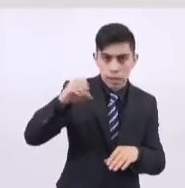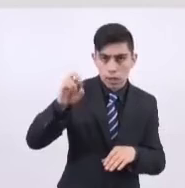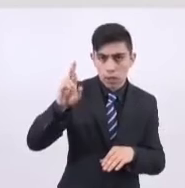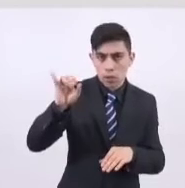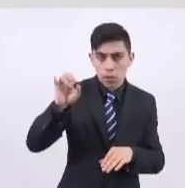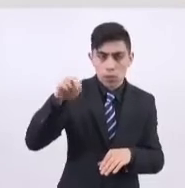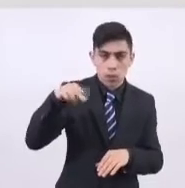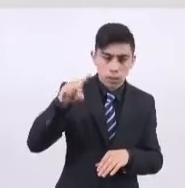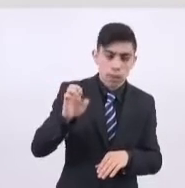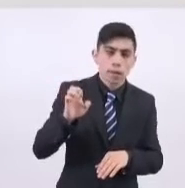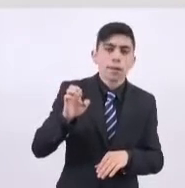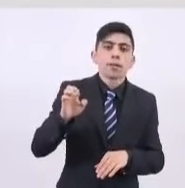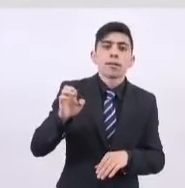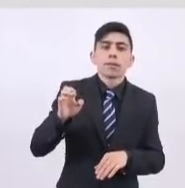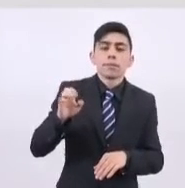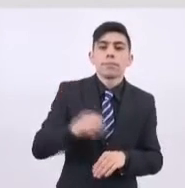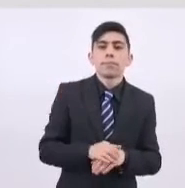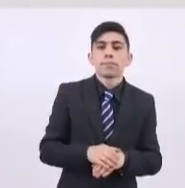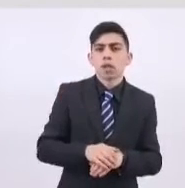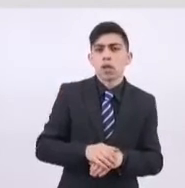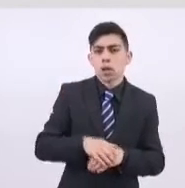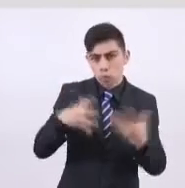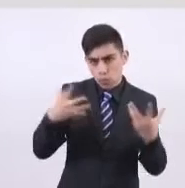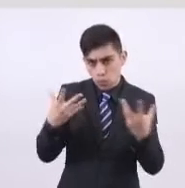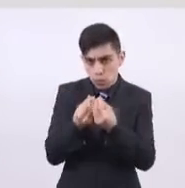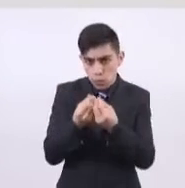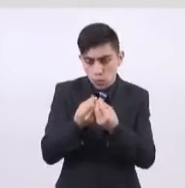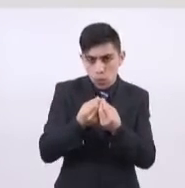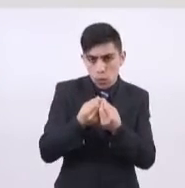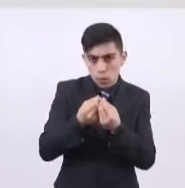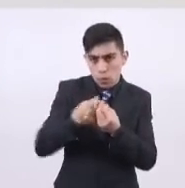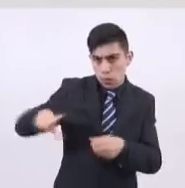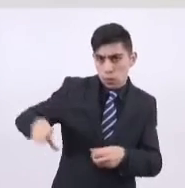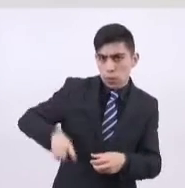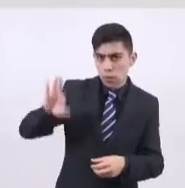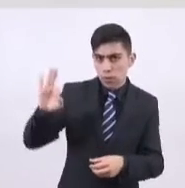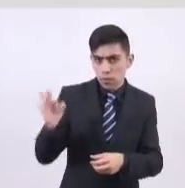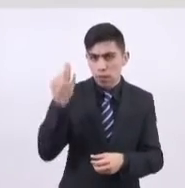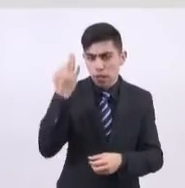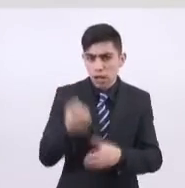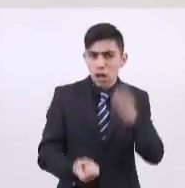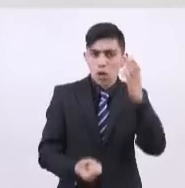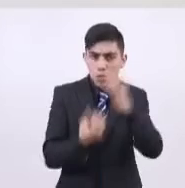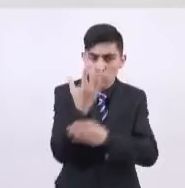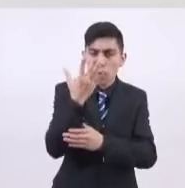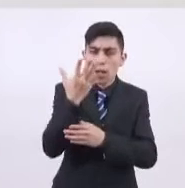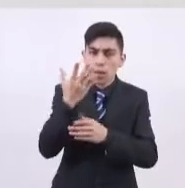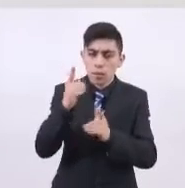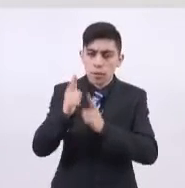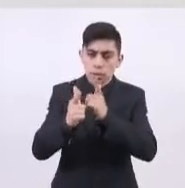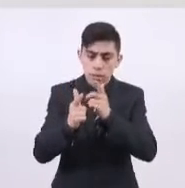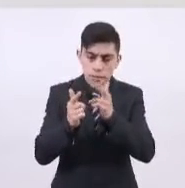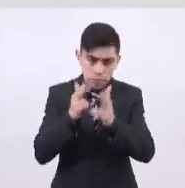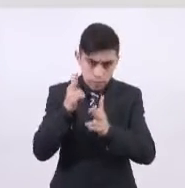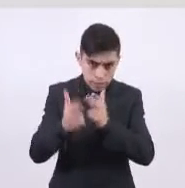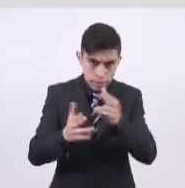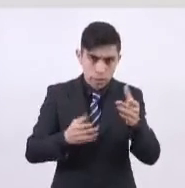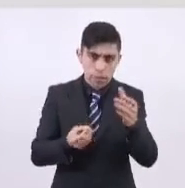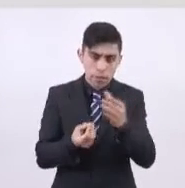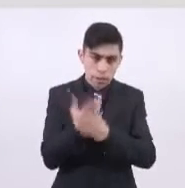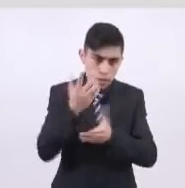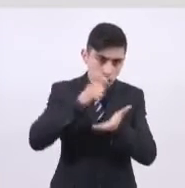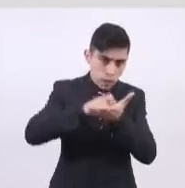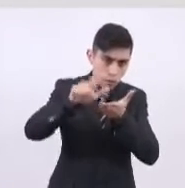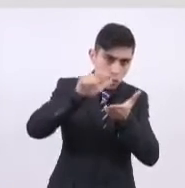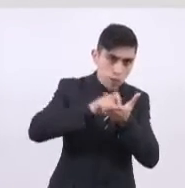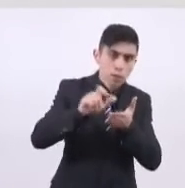del gobierno federal, se llevará a cabo la renovación y compra de nuevos trenes para la línea A, así como se complementarán